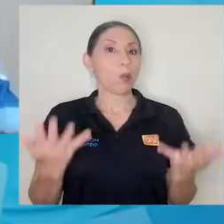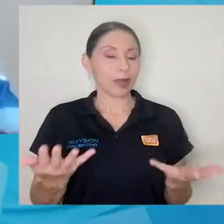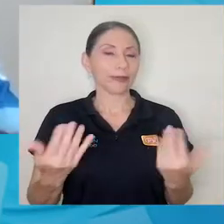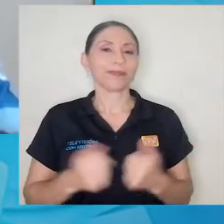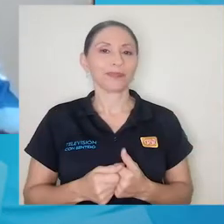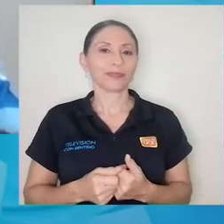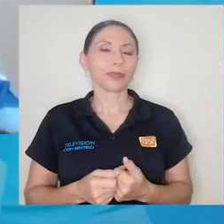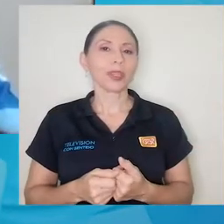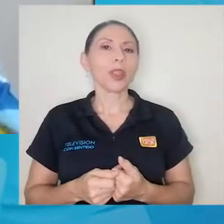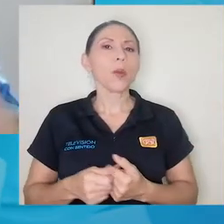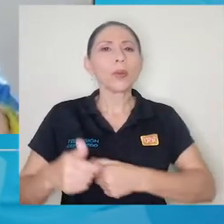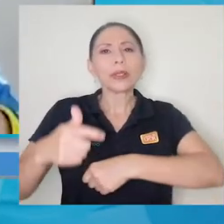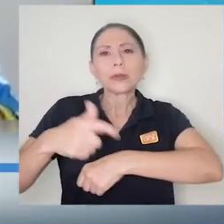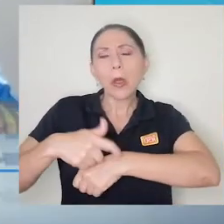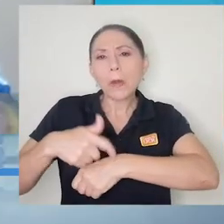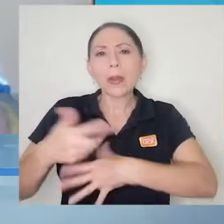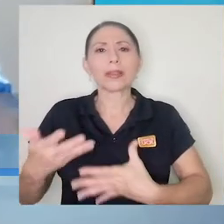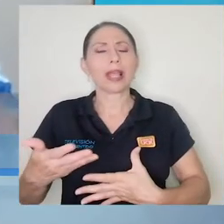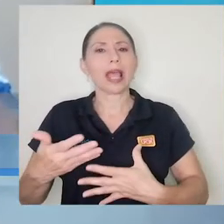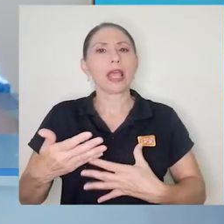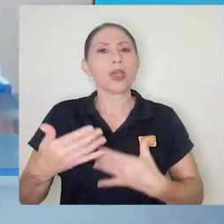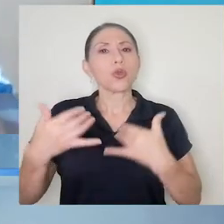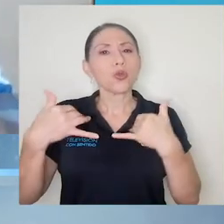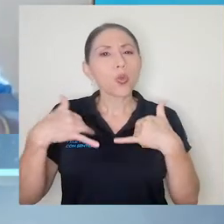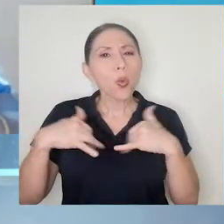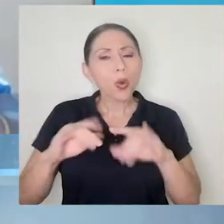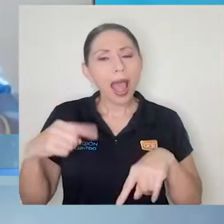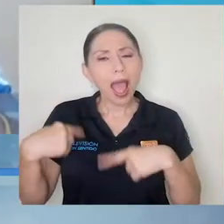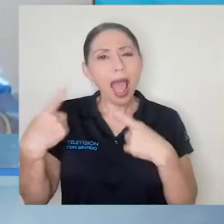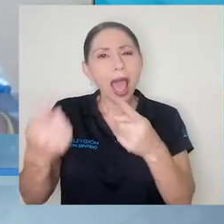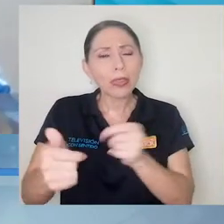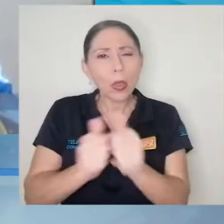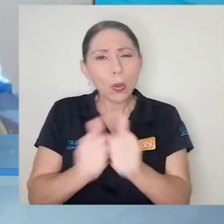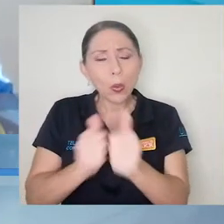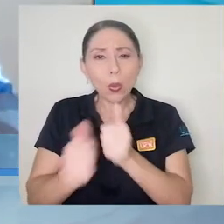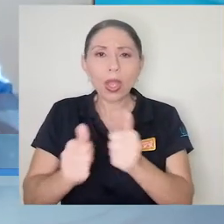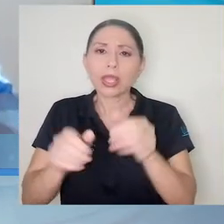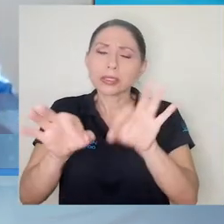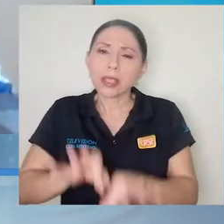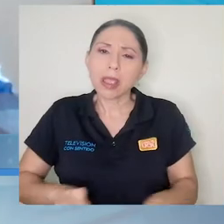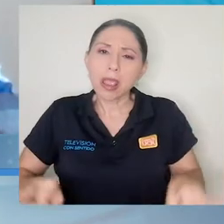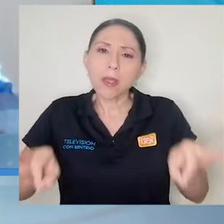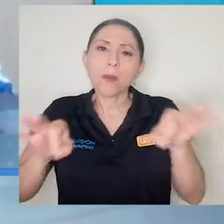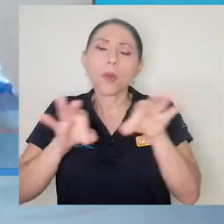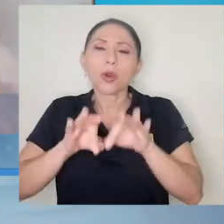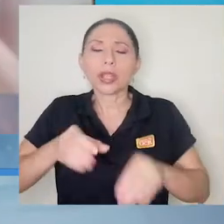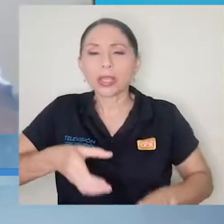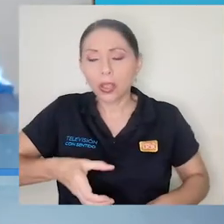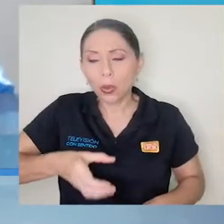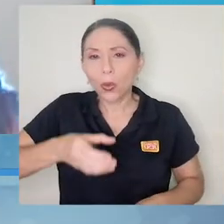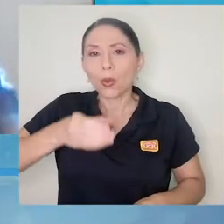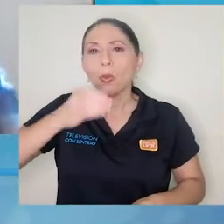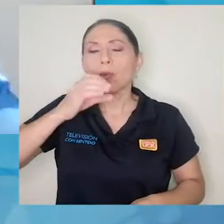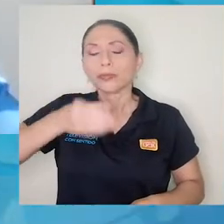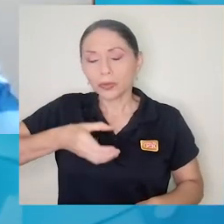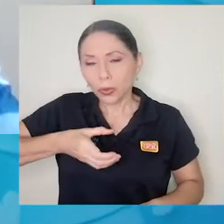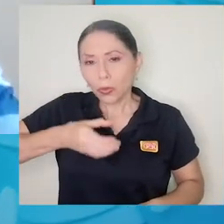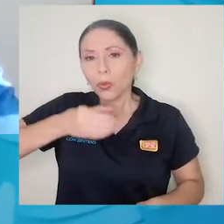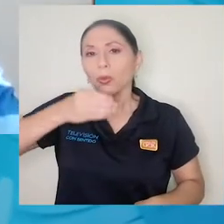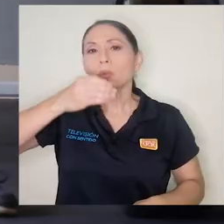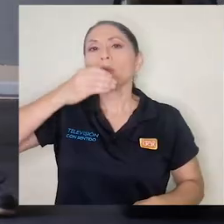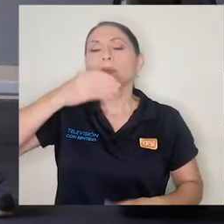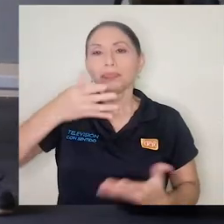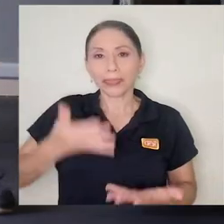durante pues mantener una parte, la parte de hidratación muy importante, tener siempre por lo menos uno o dos paños para uso